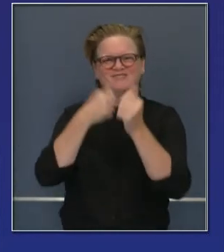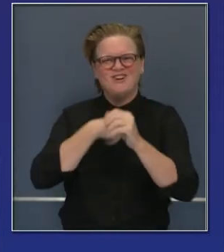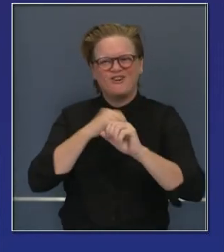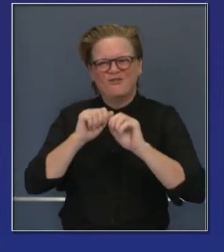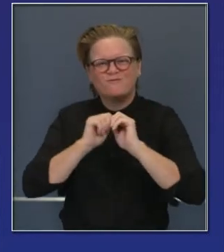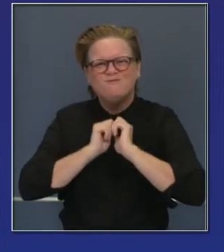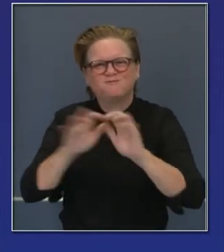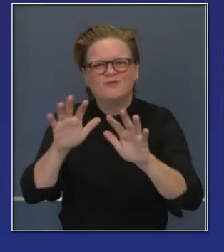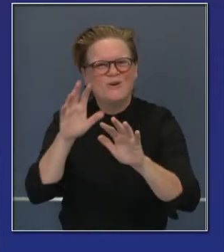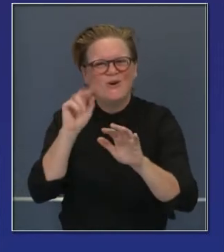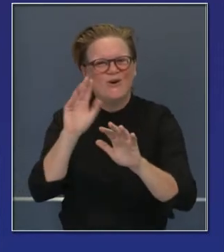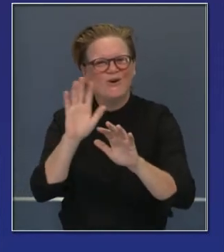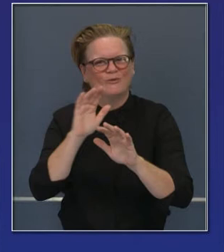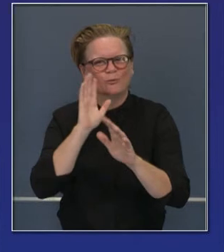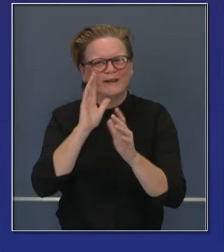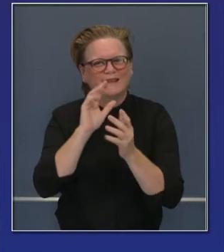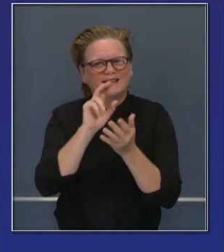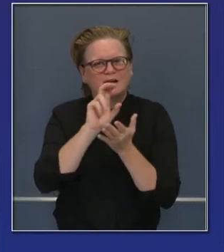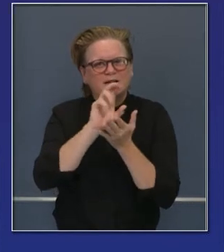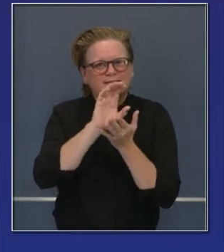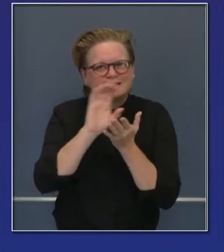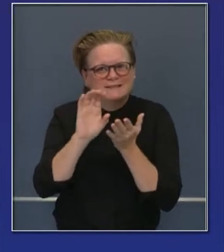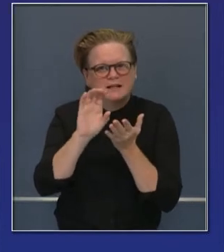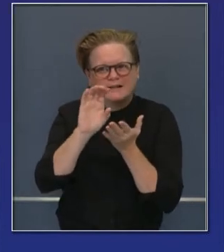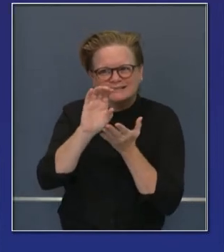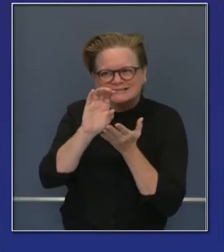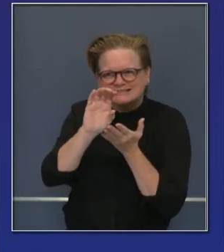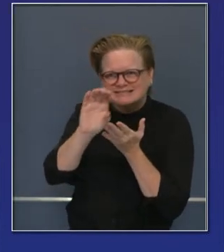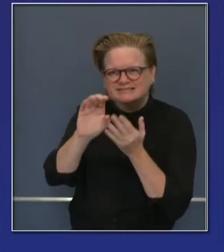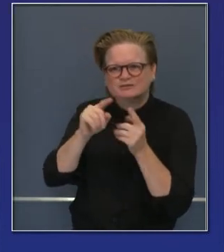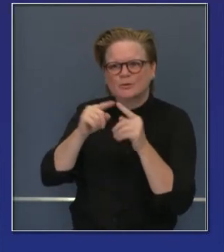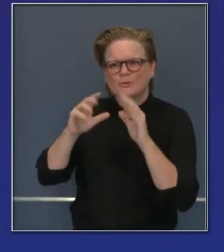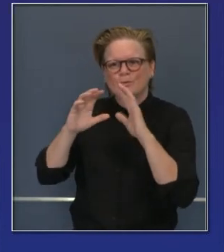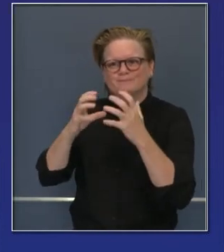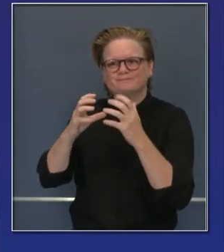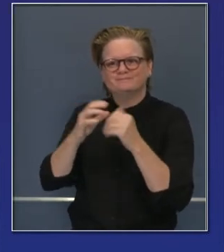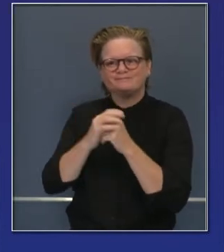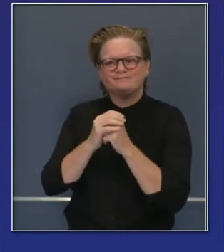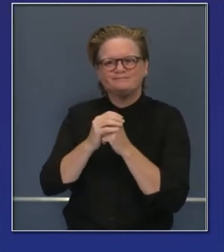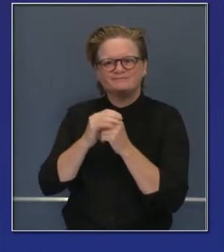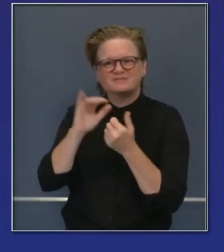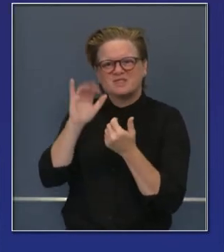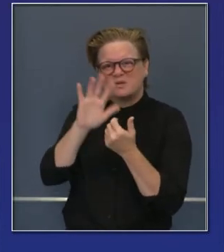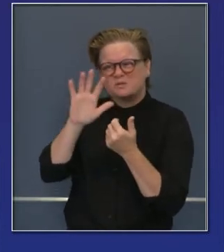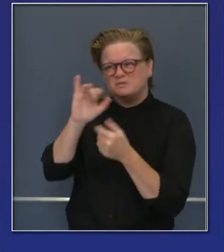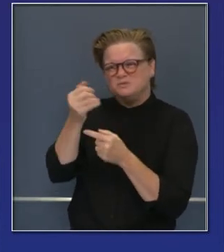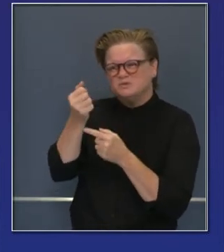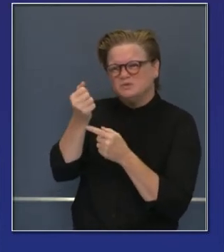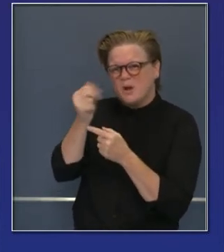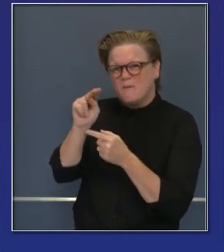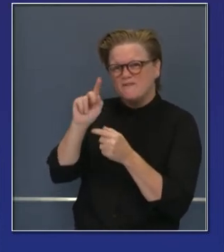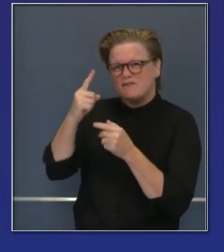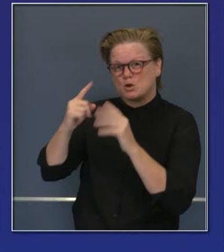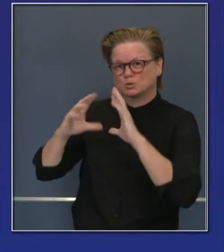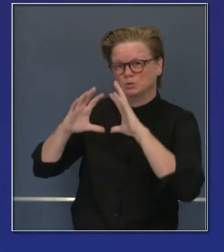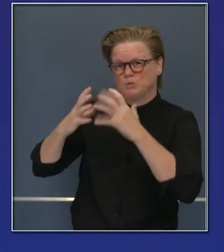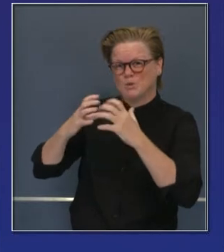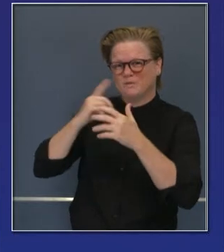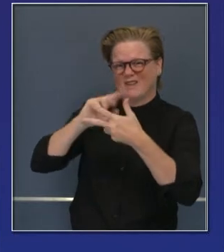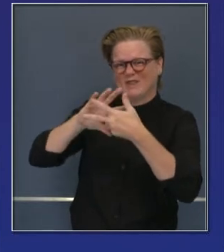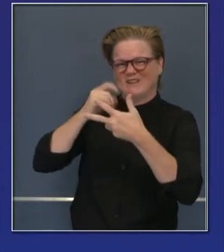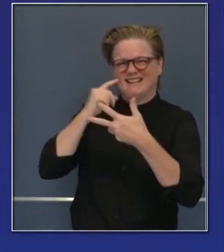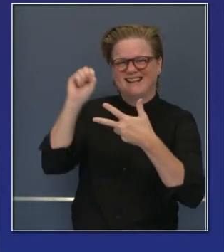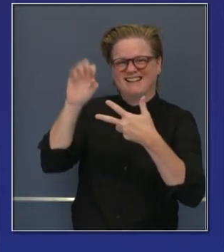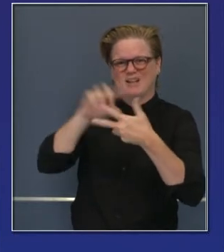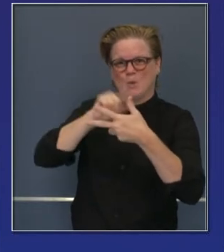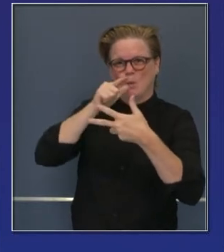considerar que como para marzo, abril, junio, julio del año próximo, es cuando veremos una mayor distribución de la vacuna